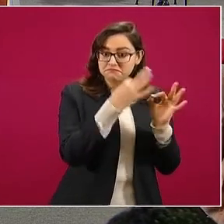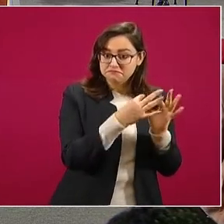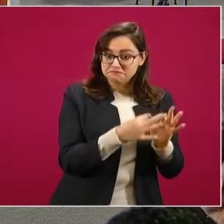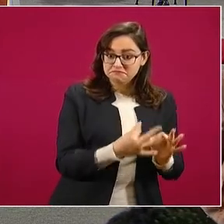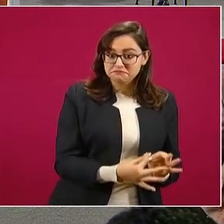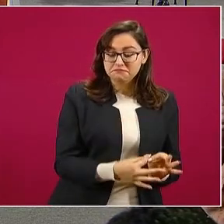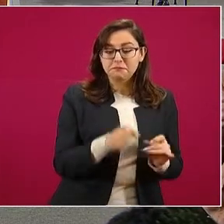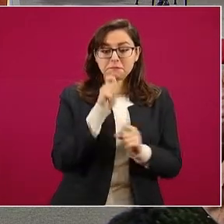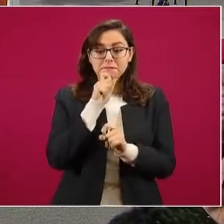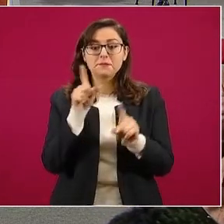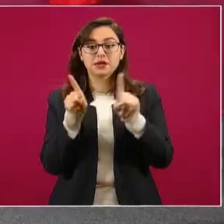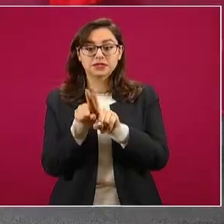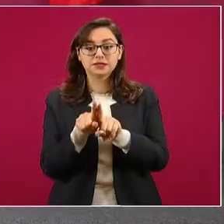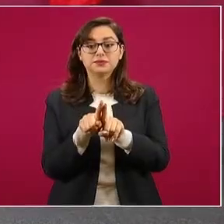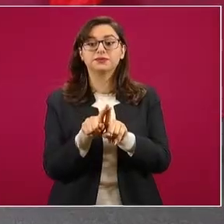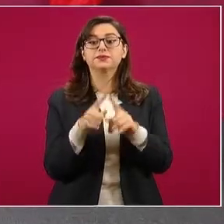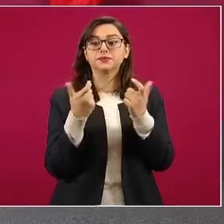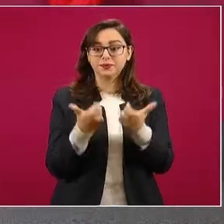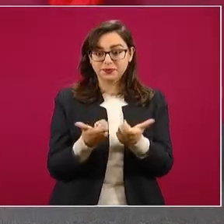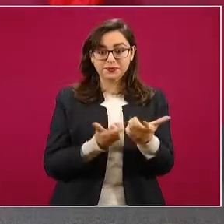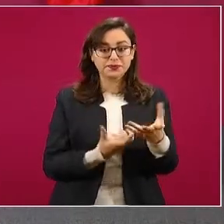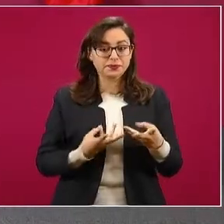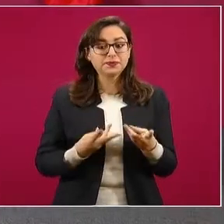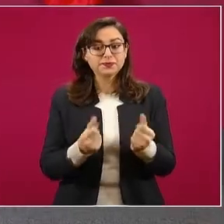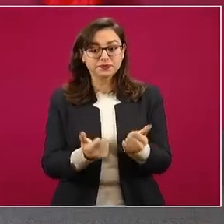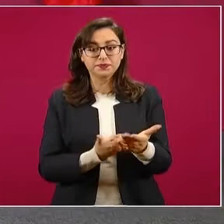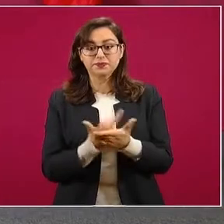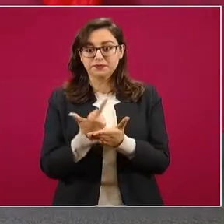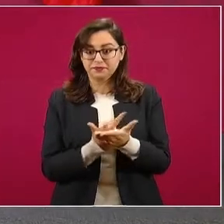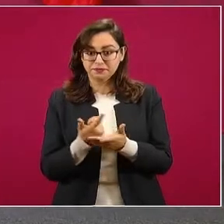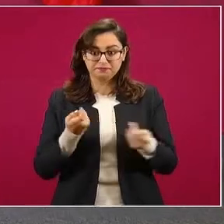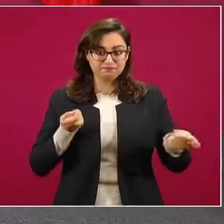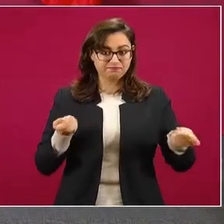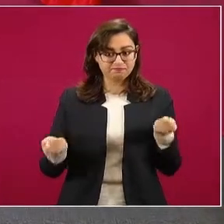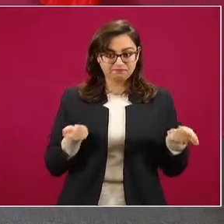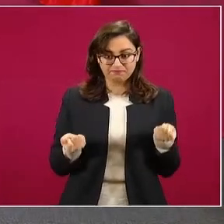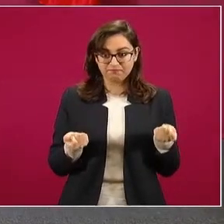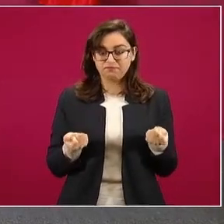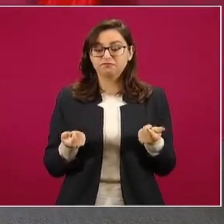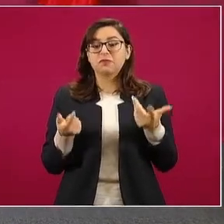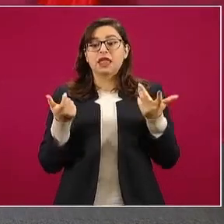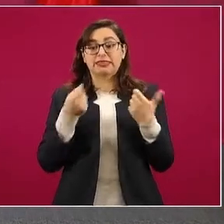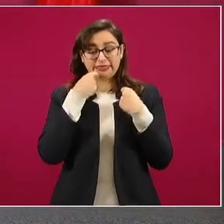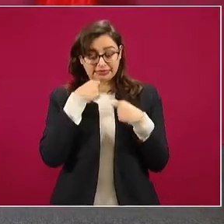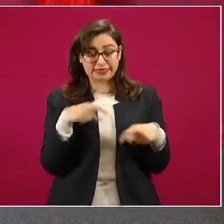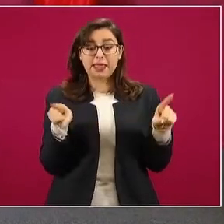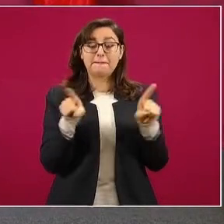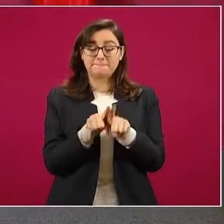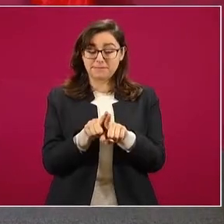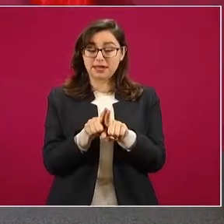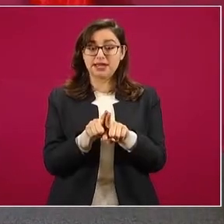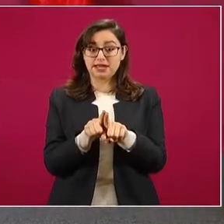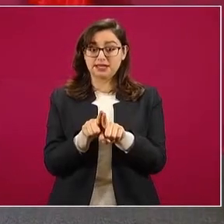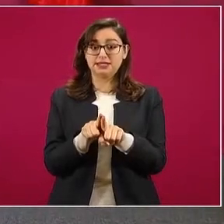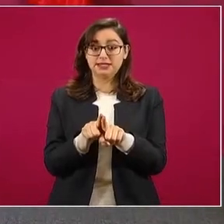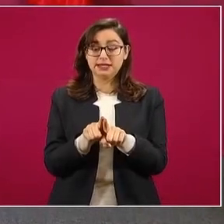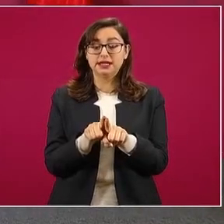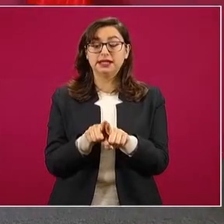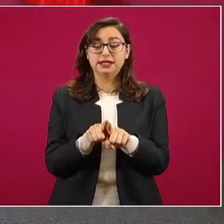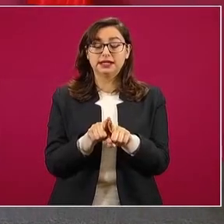responsabilidad en el manejo de las finanzas públicas y también por